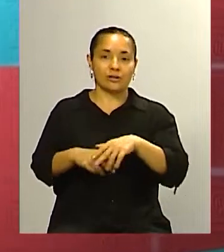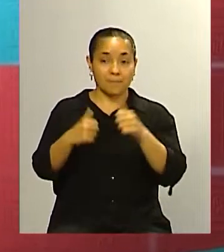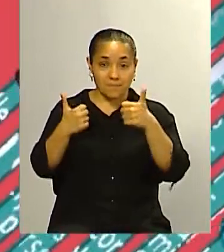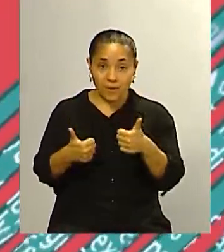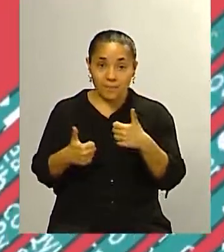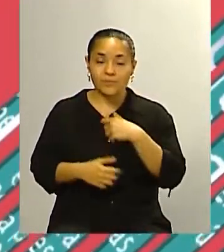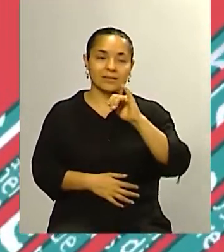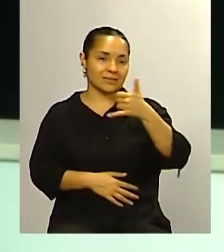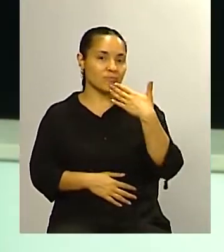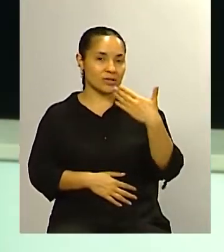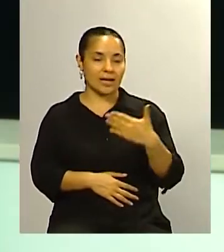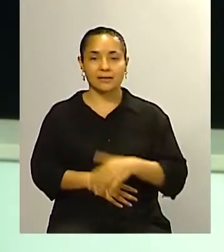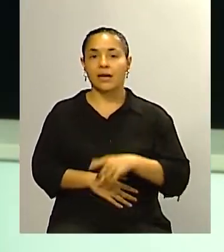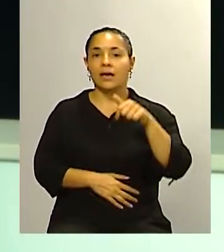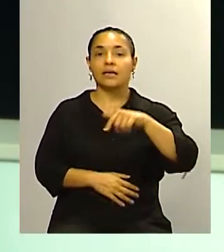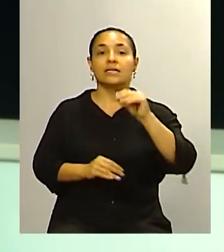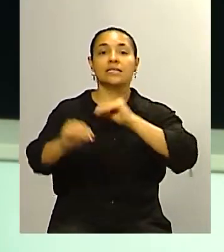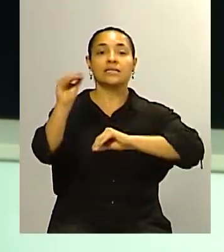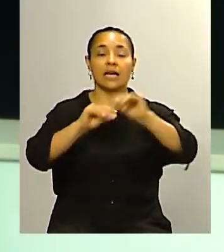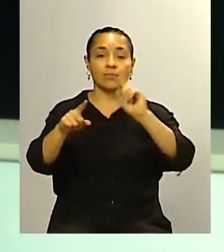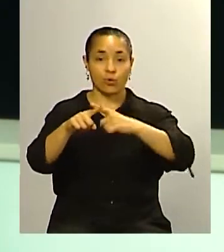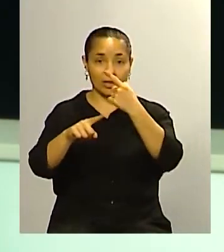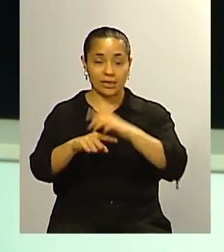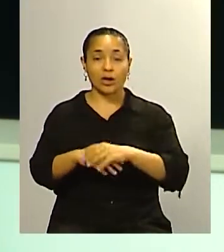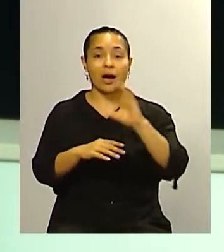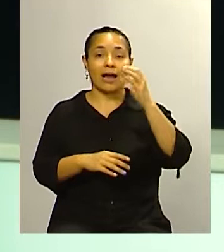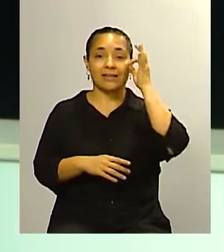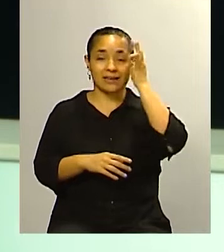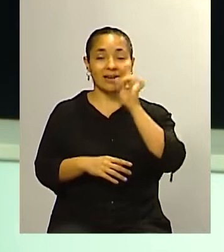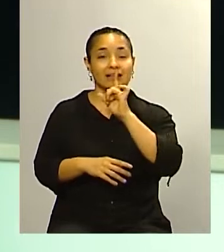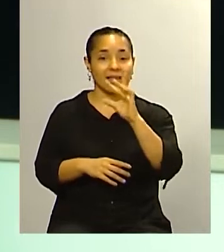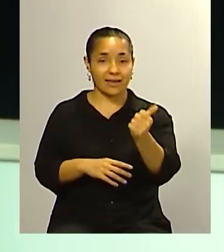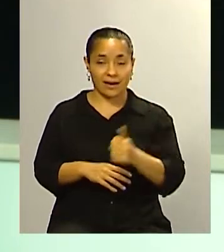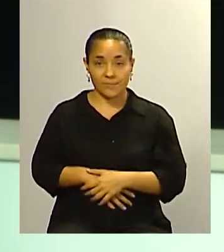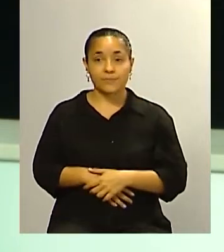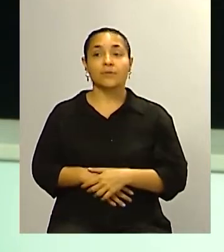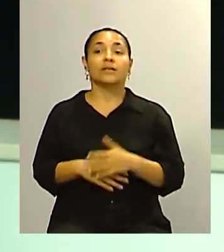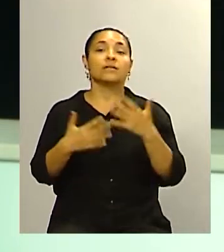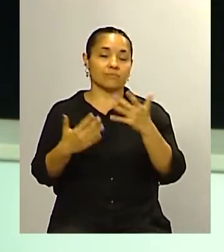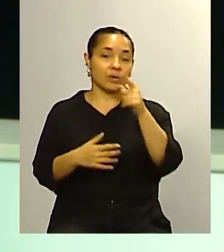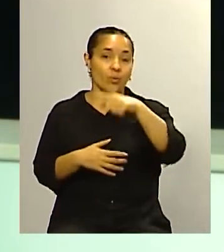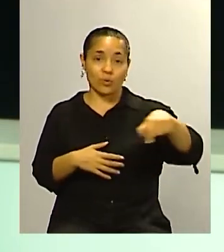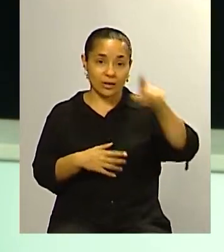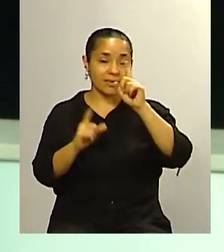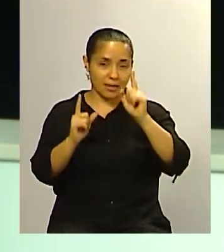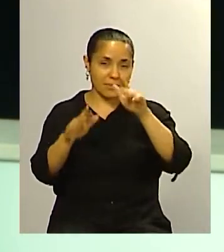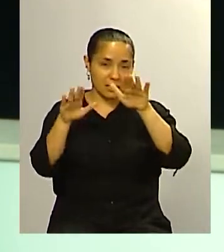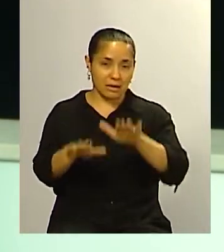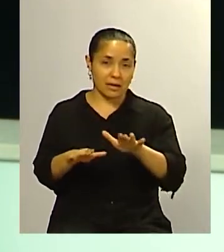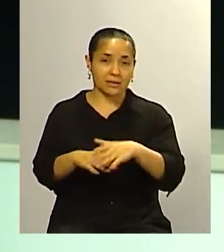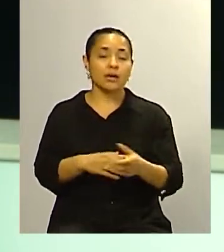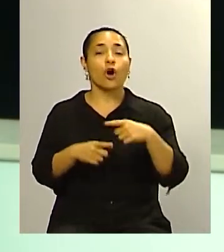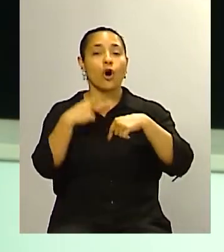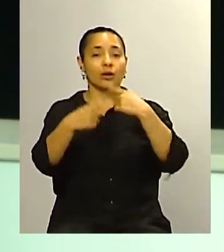parece? Dale, gracias Bueno, estamos en chat político aquí en el 30 de la TDA por supuesto los invitamos a ustedes también a que se queden porque